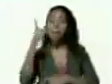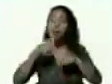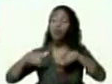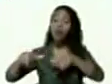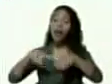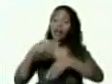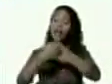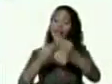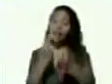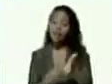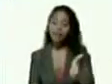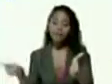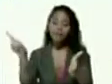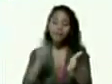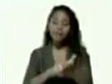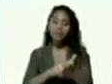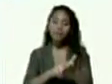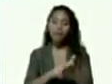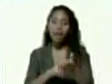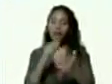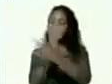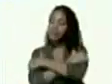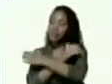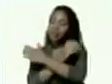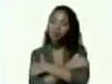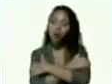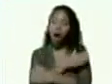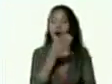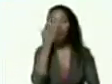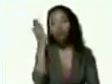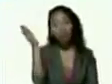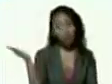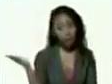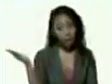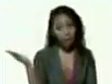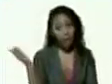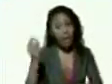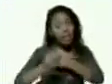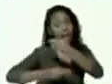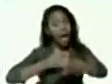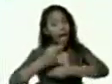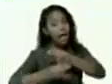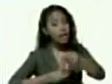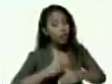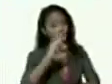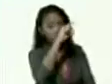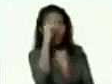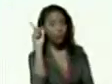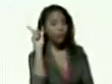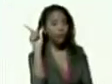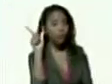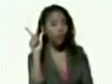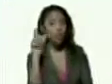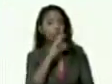ratificar la felicitación hacia usted que ha hecho del partido socialista unido de venezuela